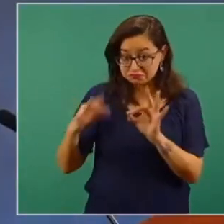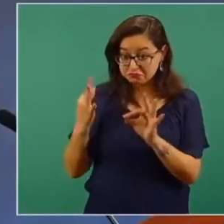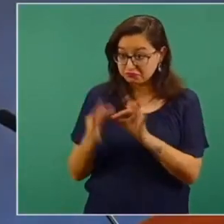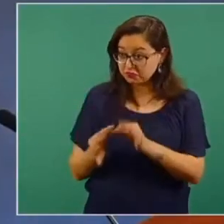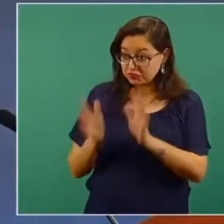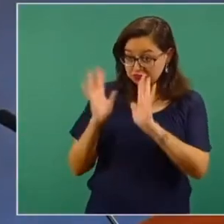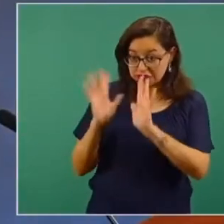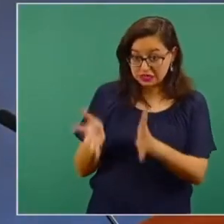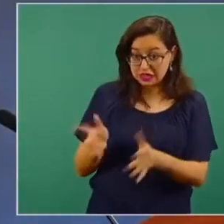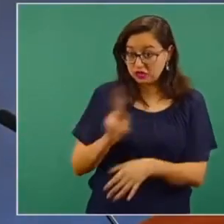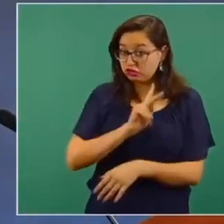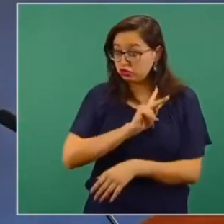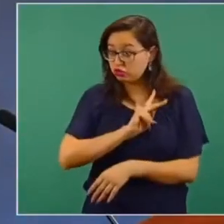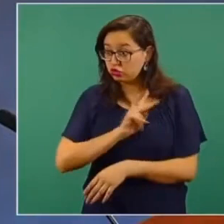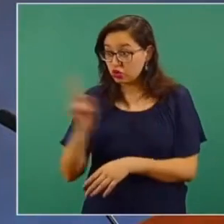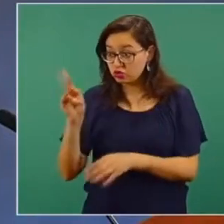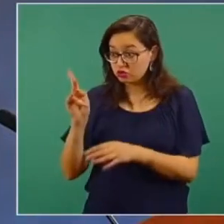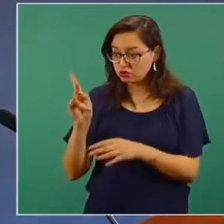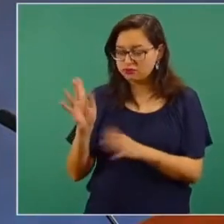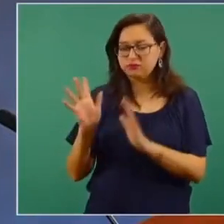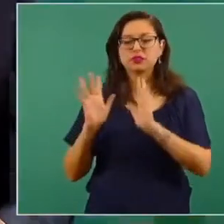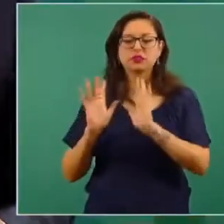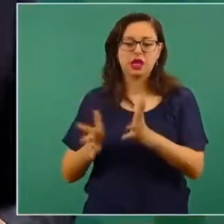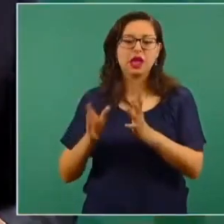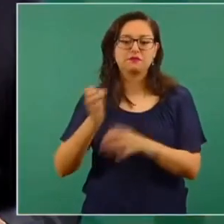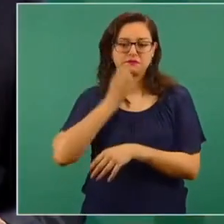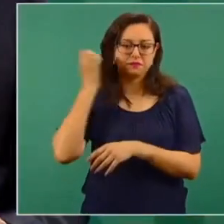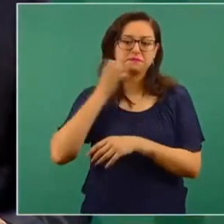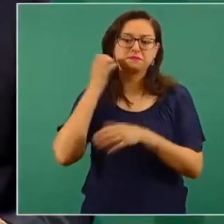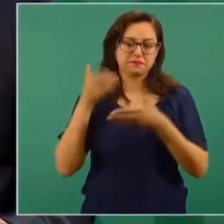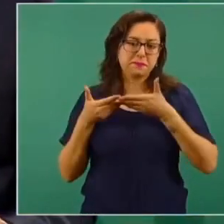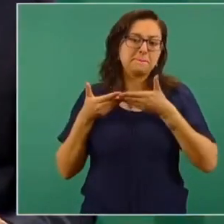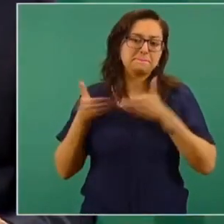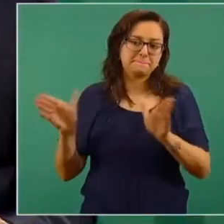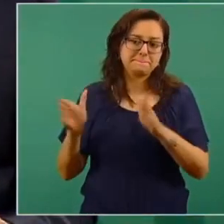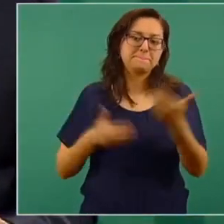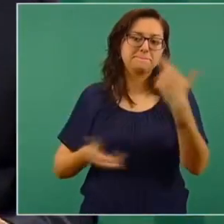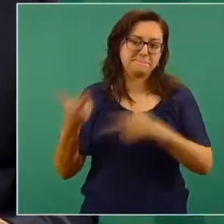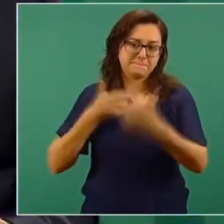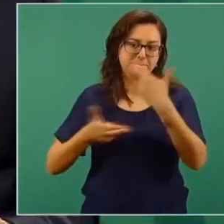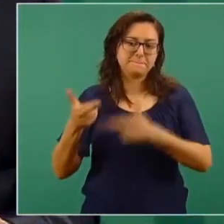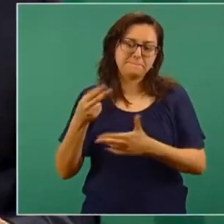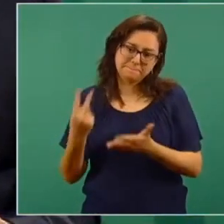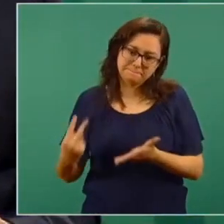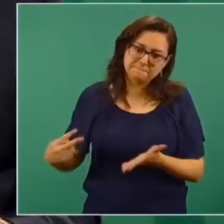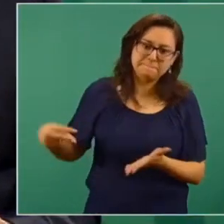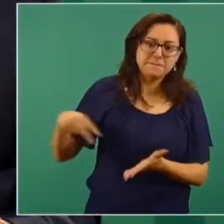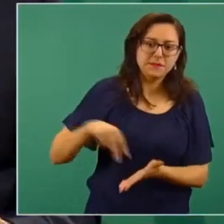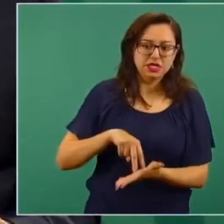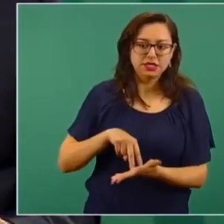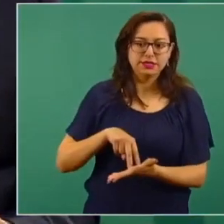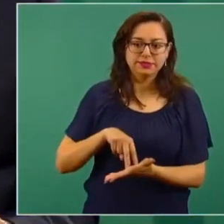ya pensemos en el regreso a clases presenciales